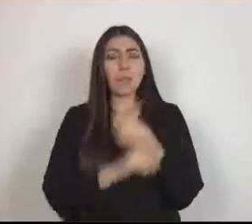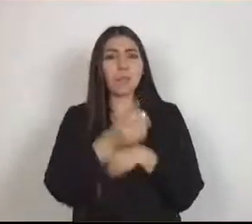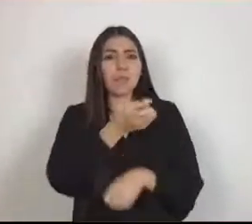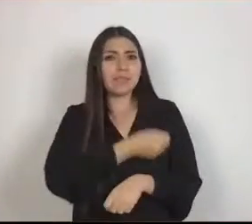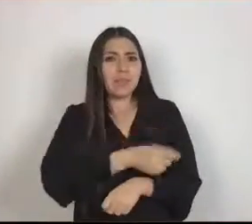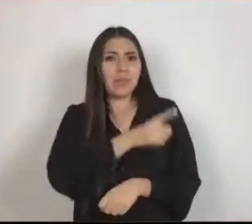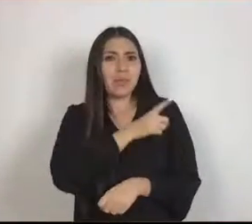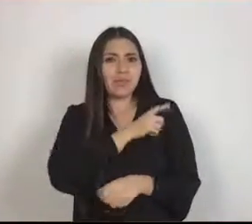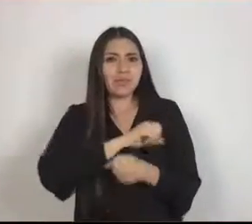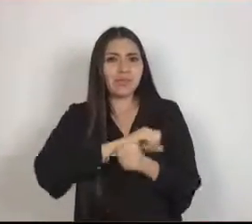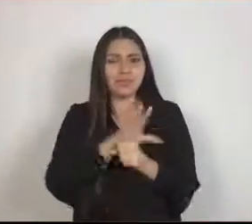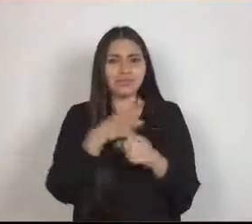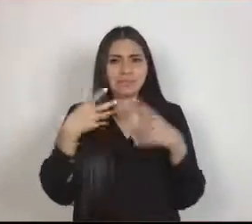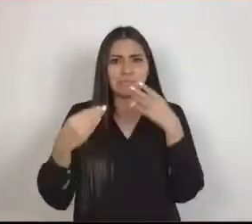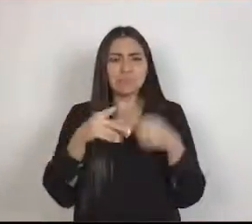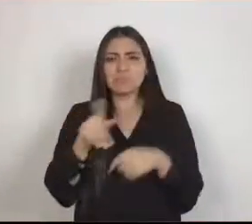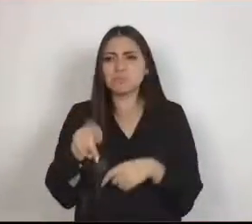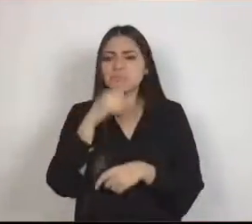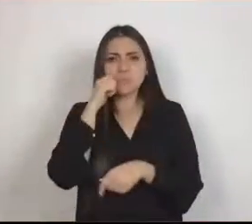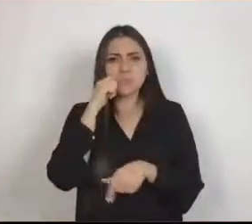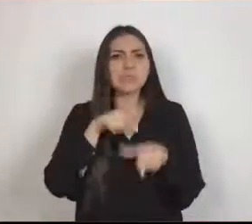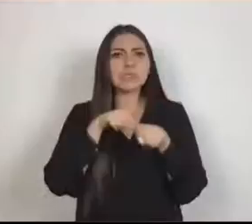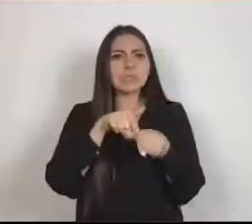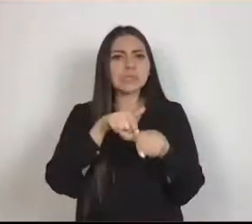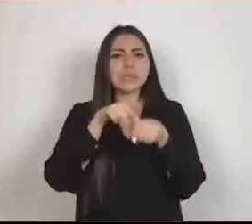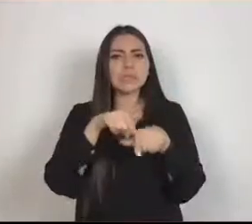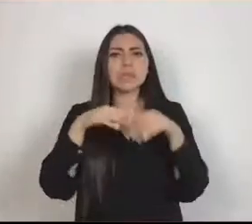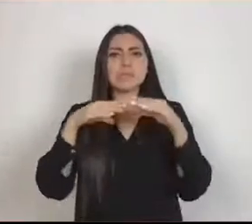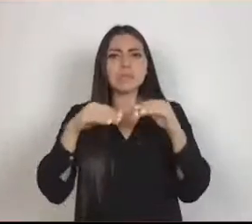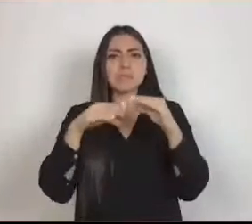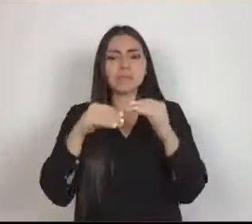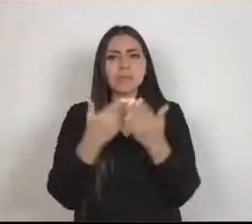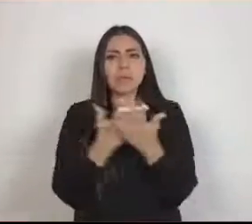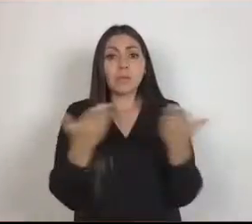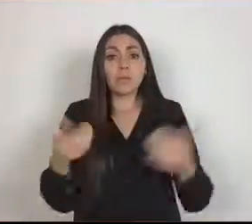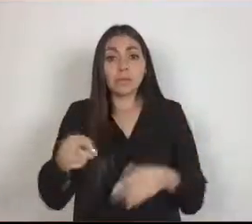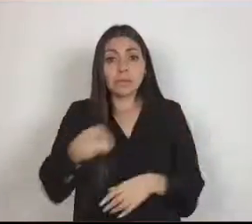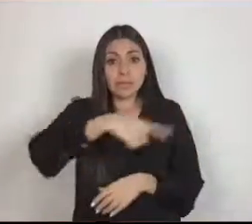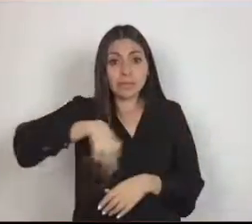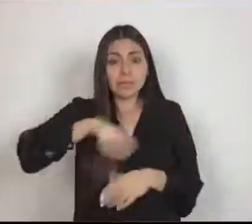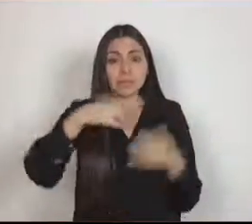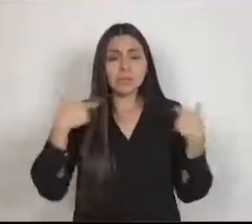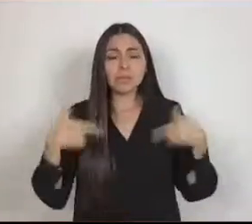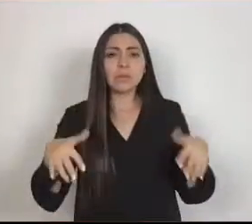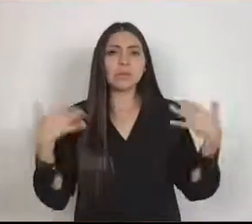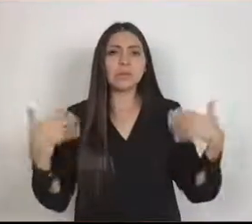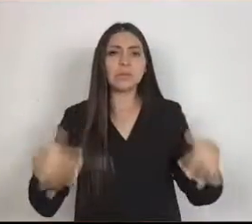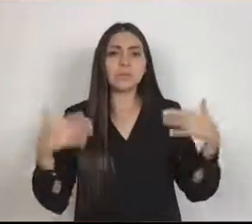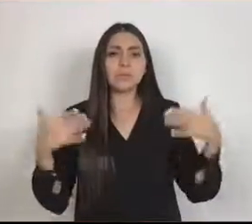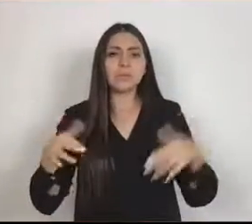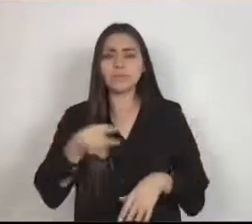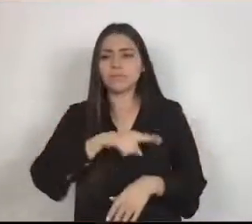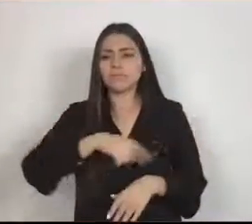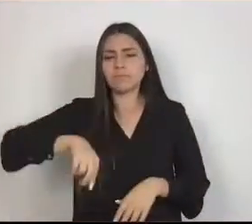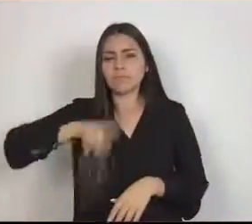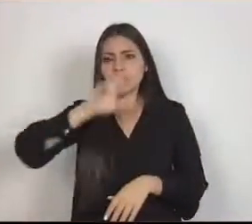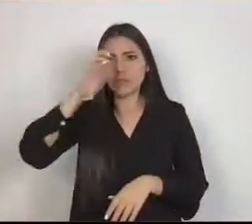y la escuela pública. A ellos, nuestro más alto reconocimiento y solidaridad